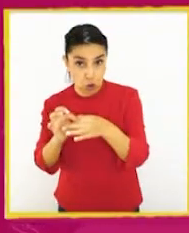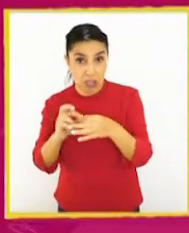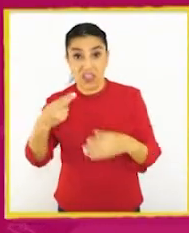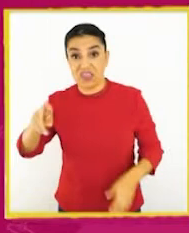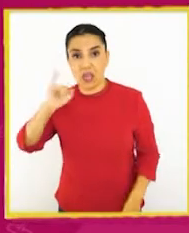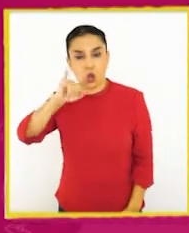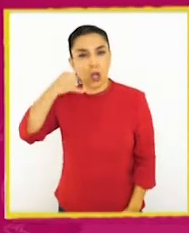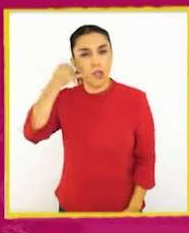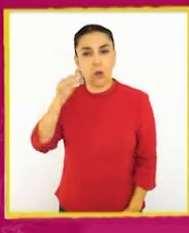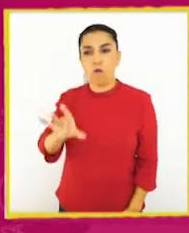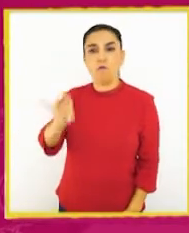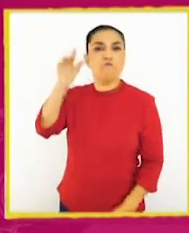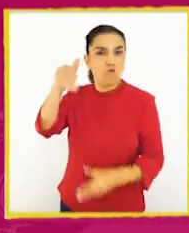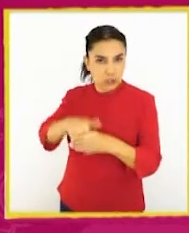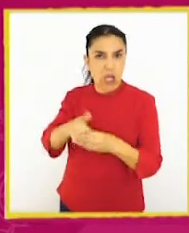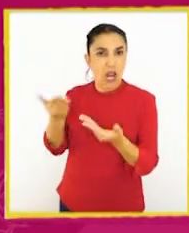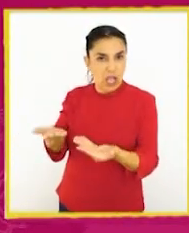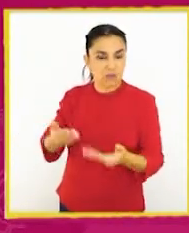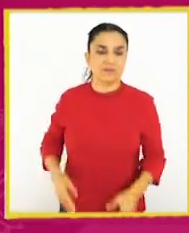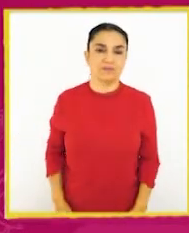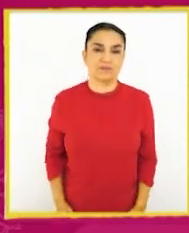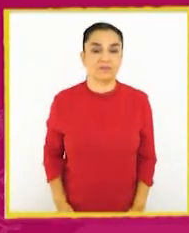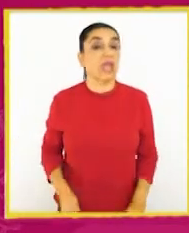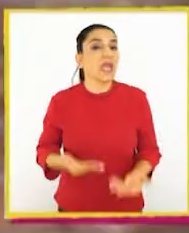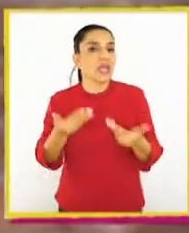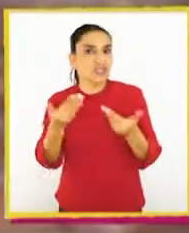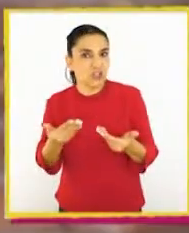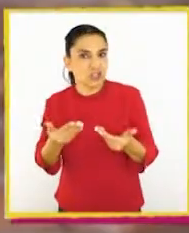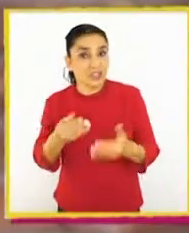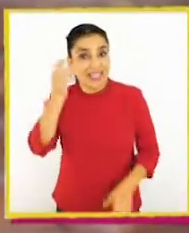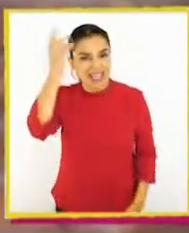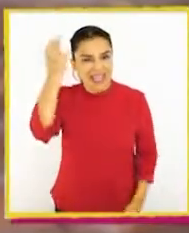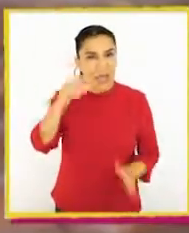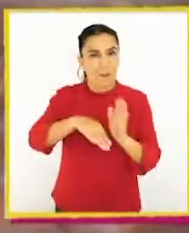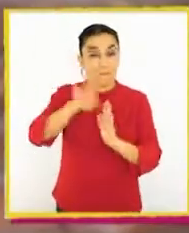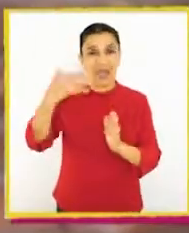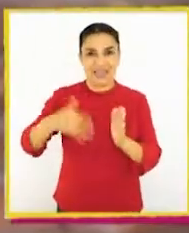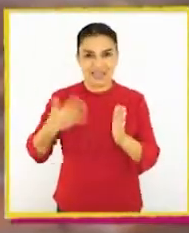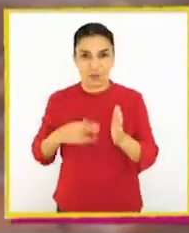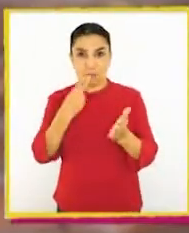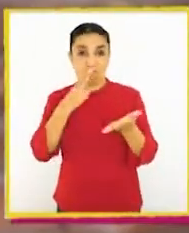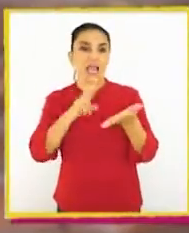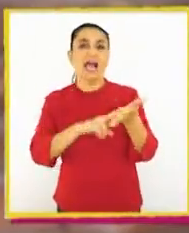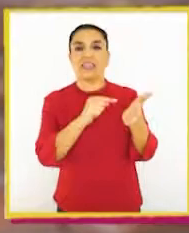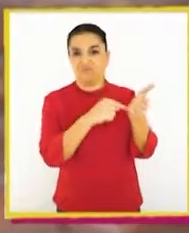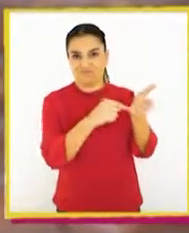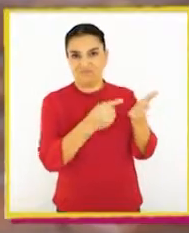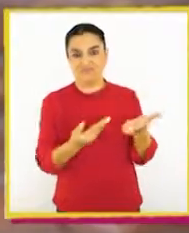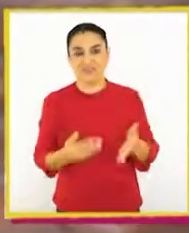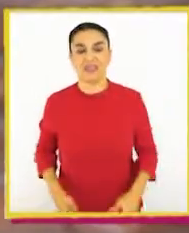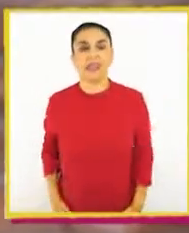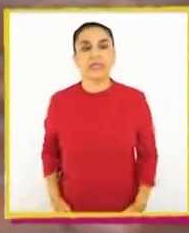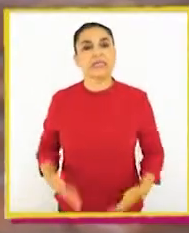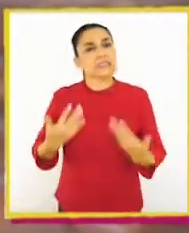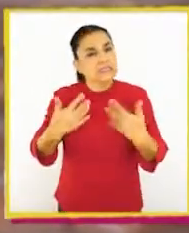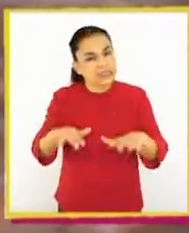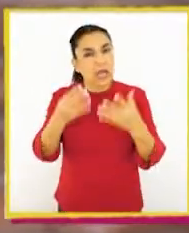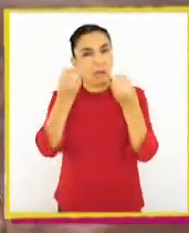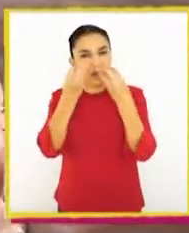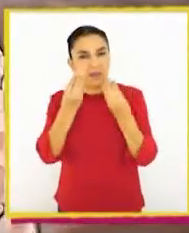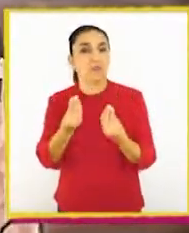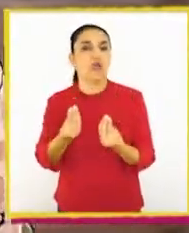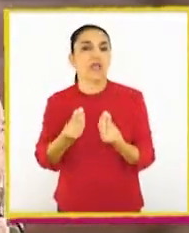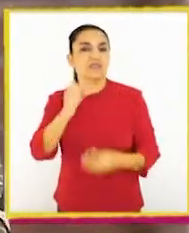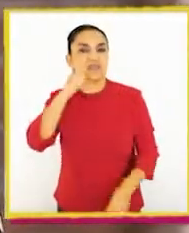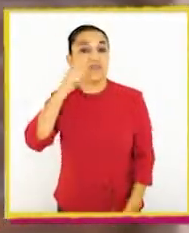para votar por él. Entonces, esa es la idea central de la carta leída. Ahora que ya hemos aprendido